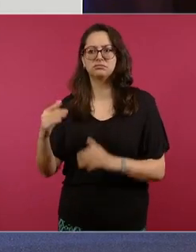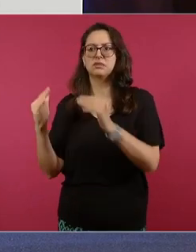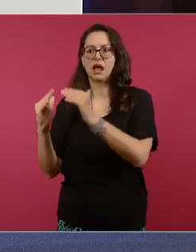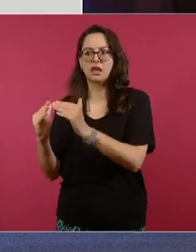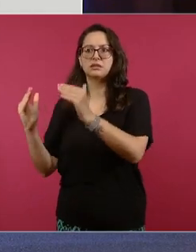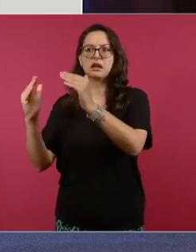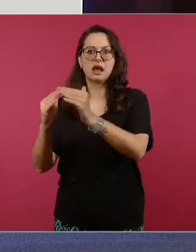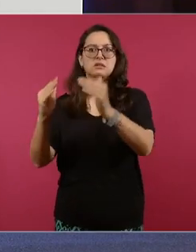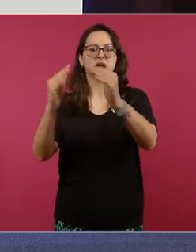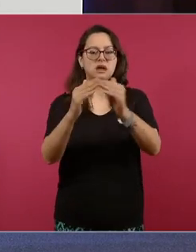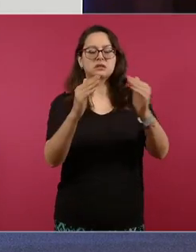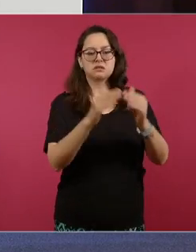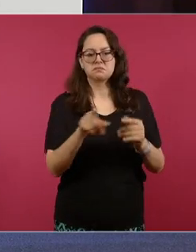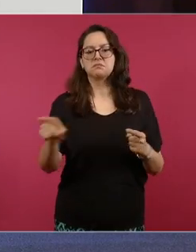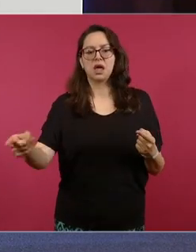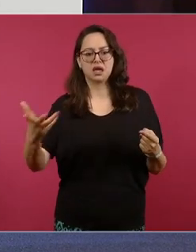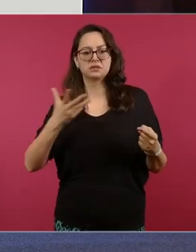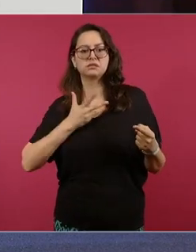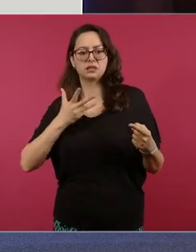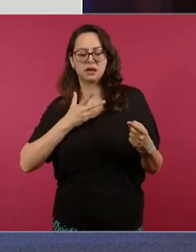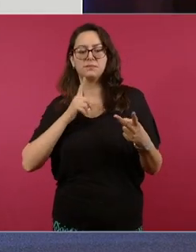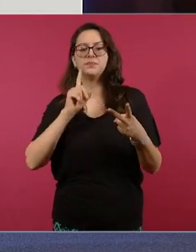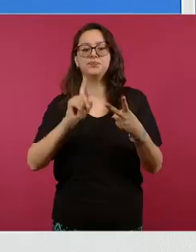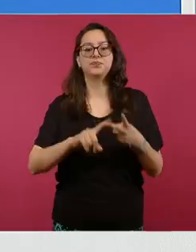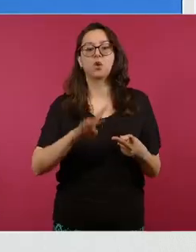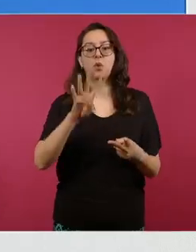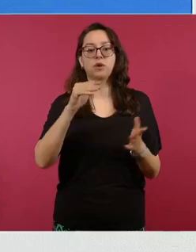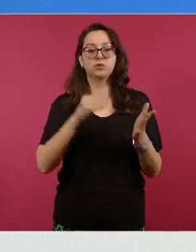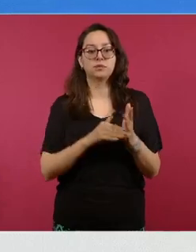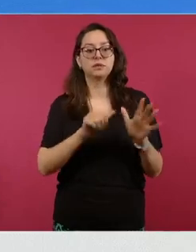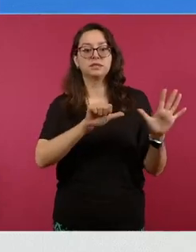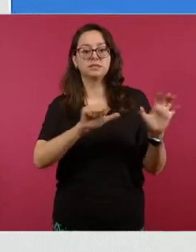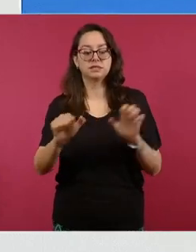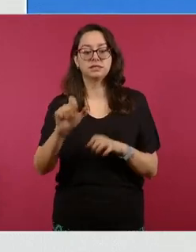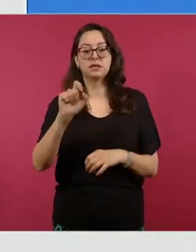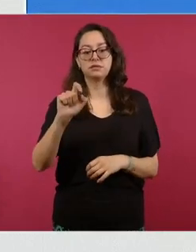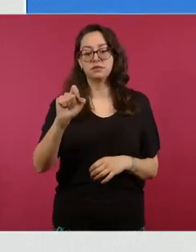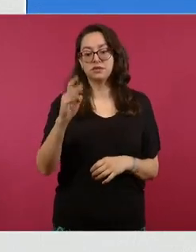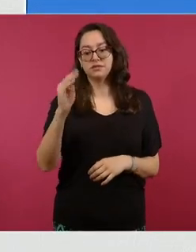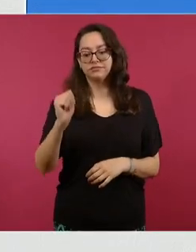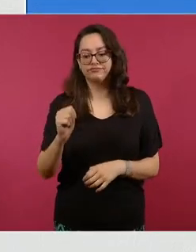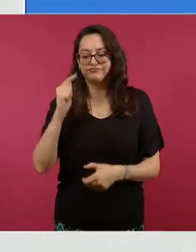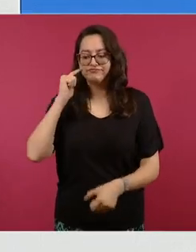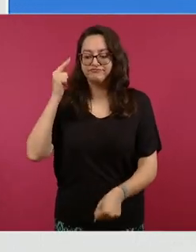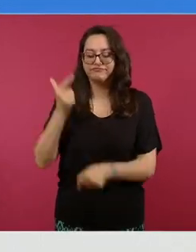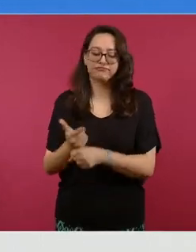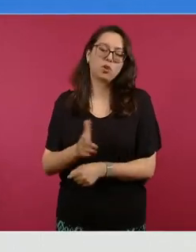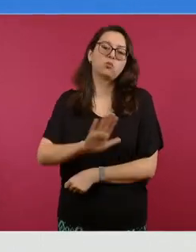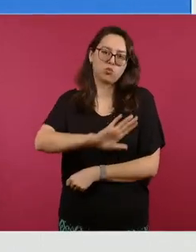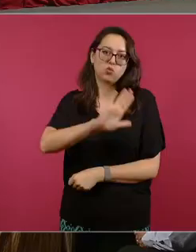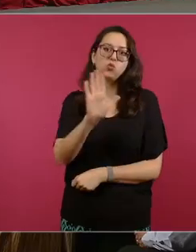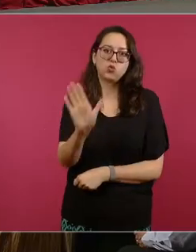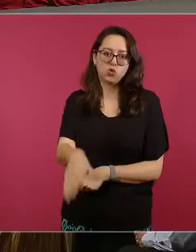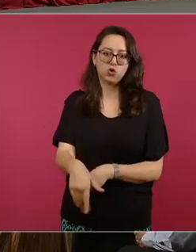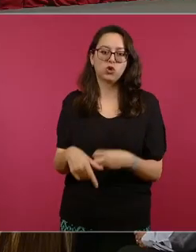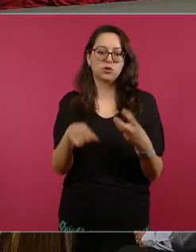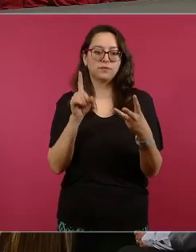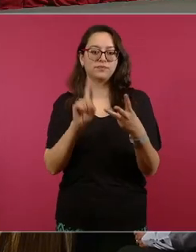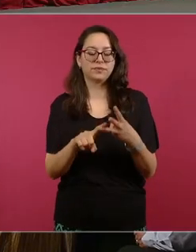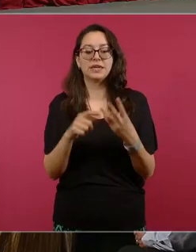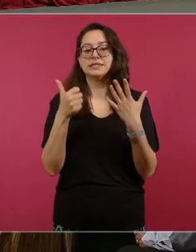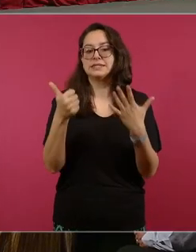domicilio 4 mil 629 por informe de defunción 10 mil 717